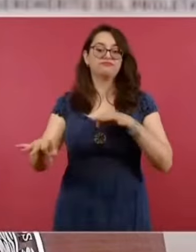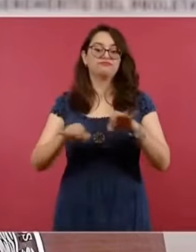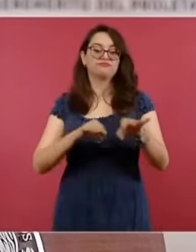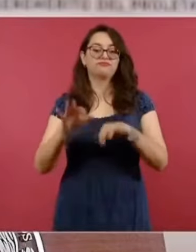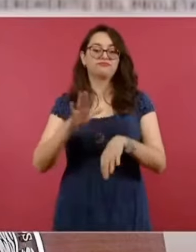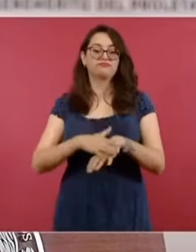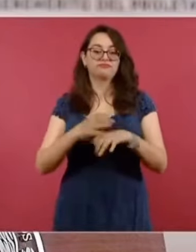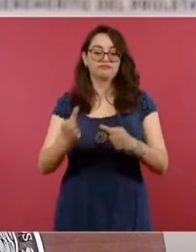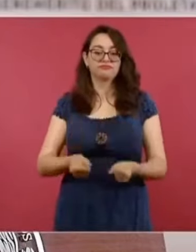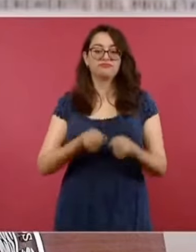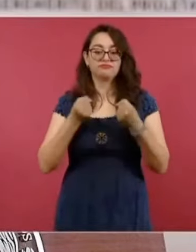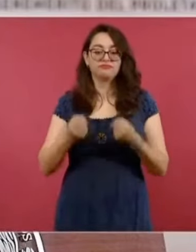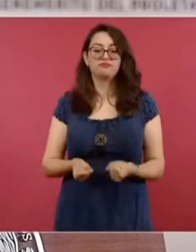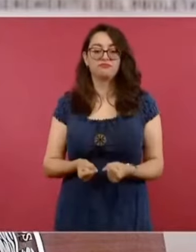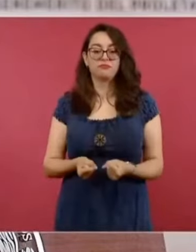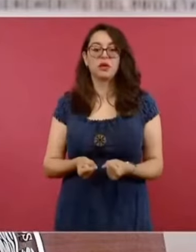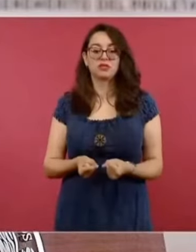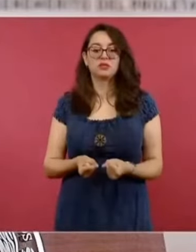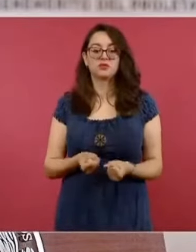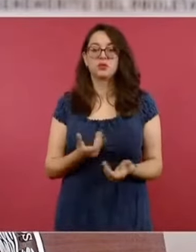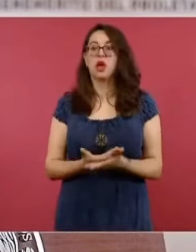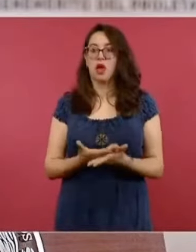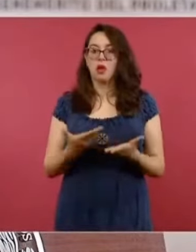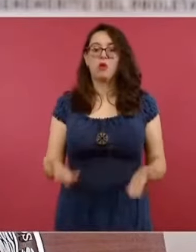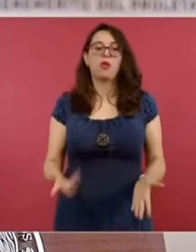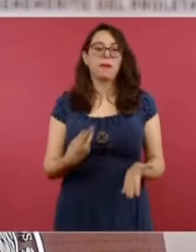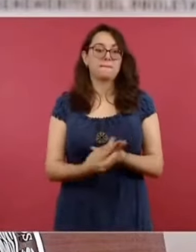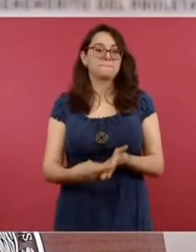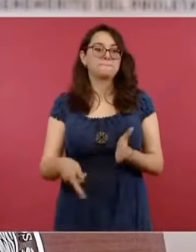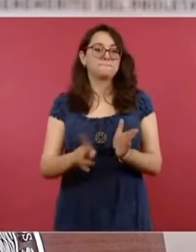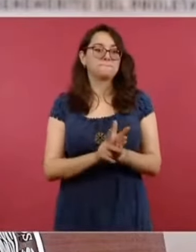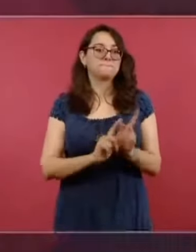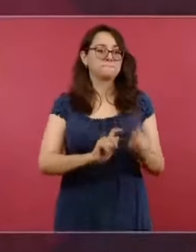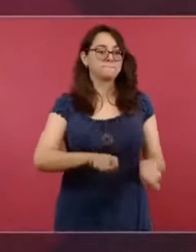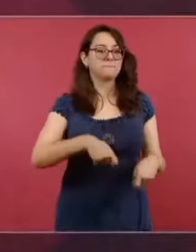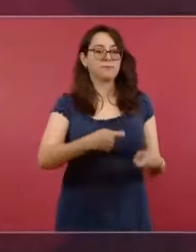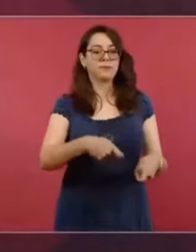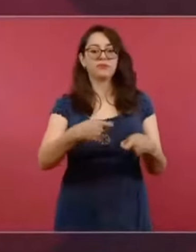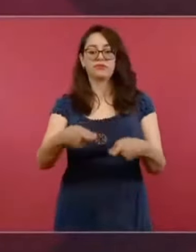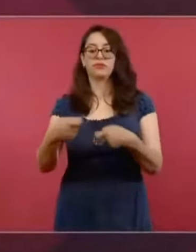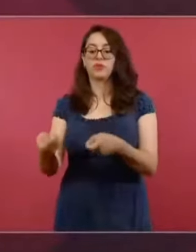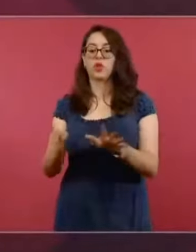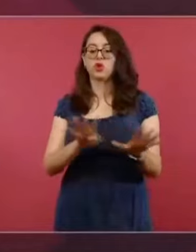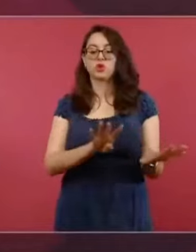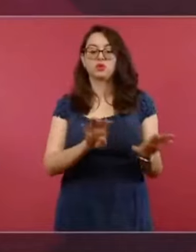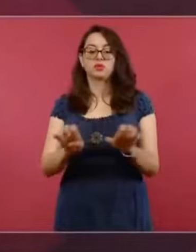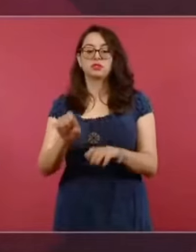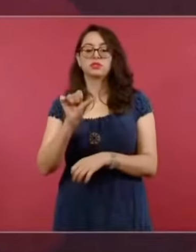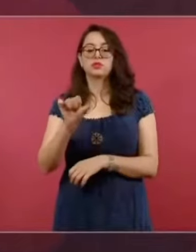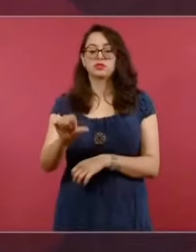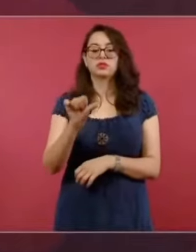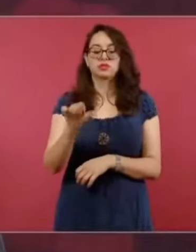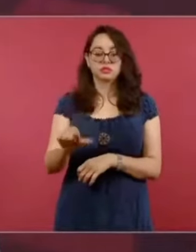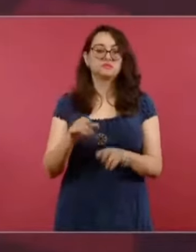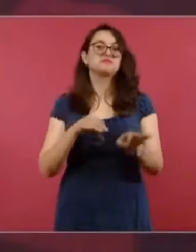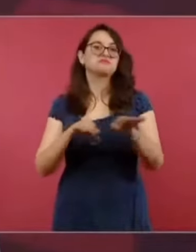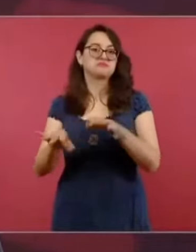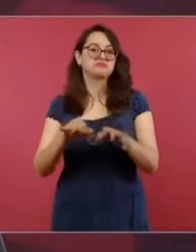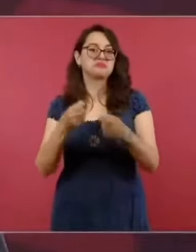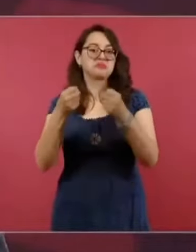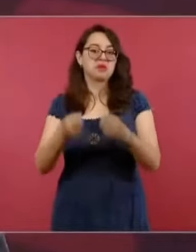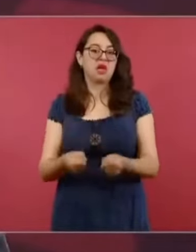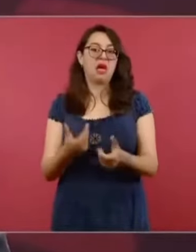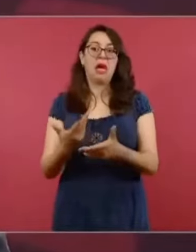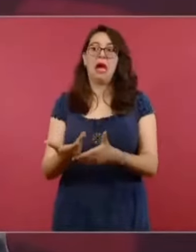tienen ahora base más de 916 compañeros que antes trabajaban como